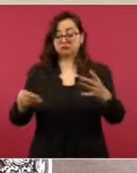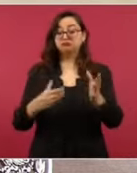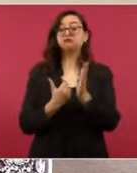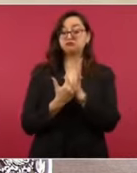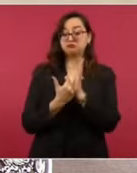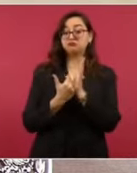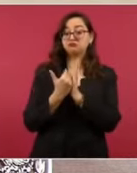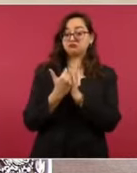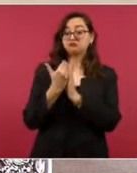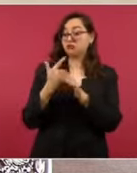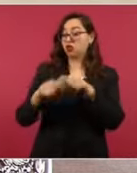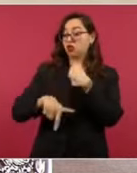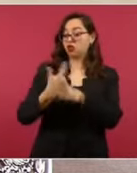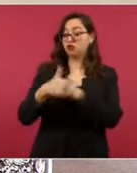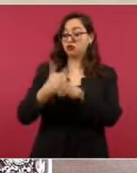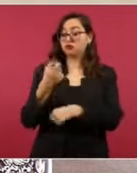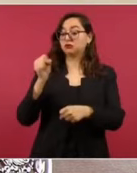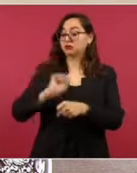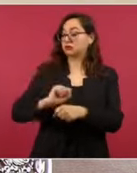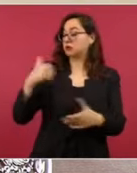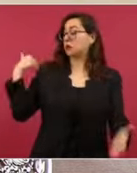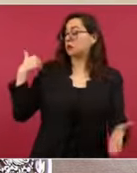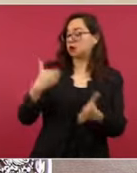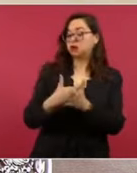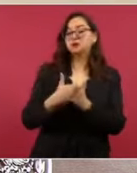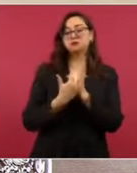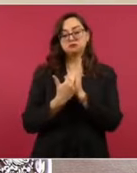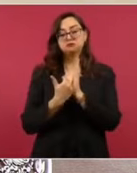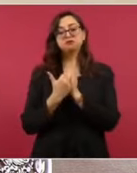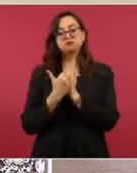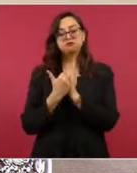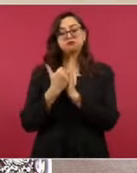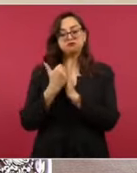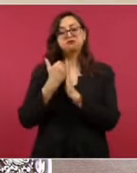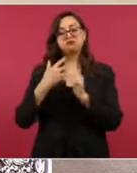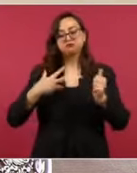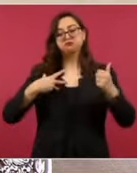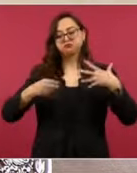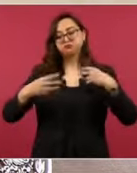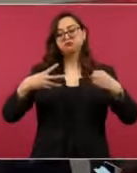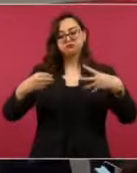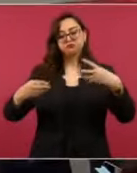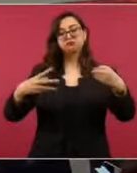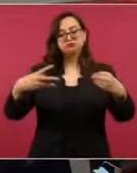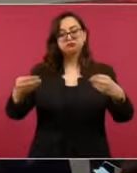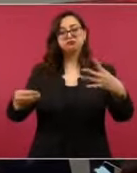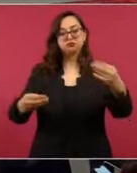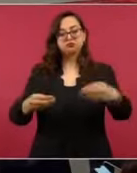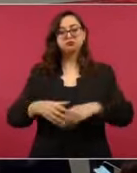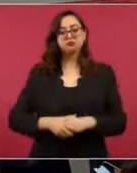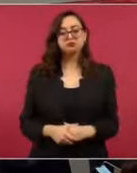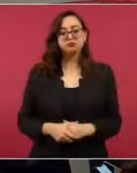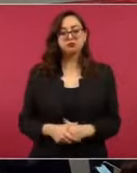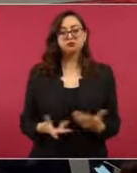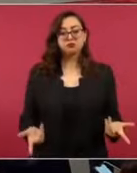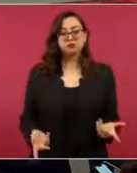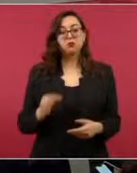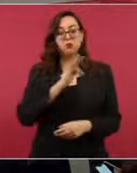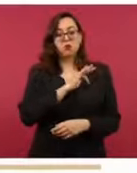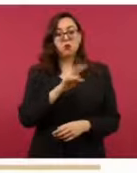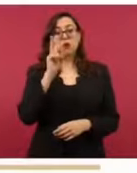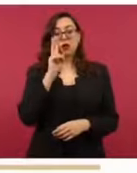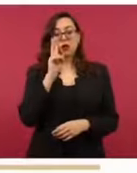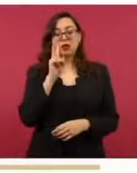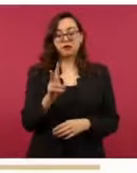12 semanas consecutivas y podemos ver la primera imagen de los casos estimados. Nótese que hemos puesto aquí las semanas 1